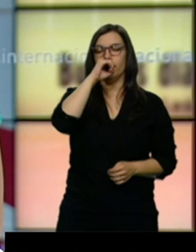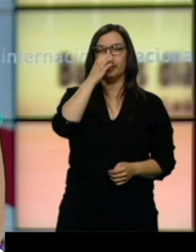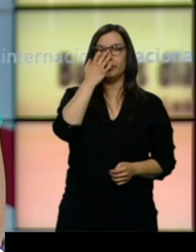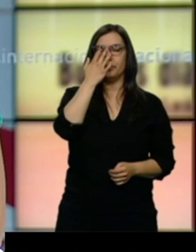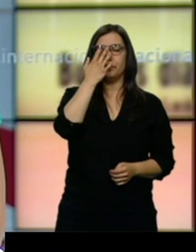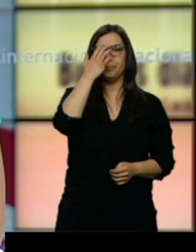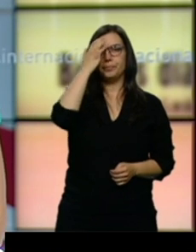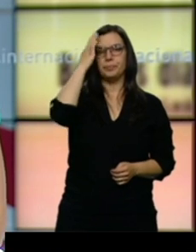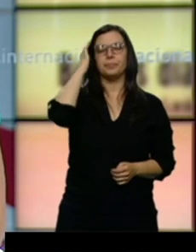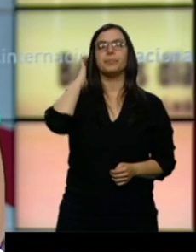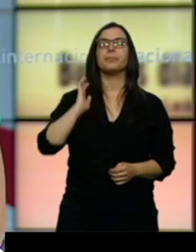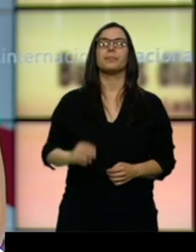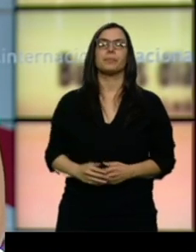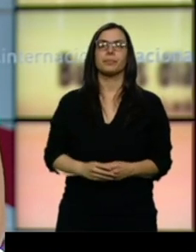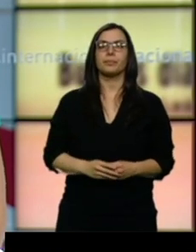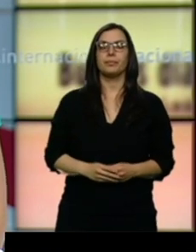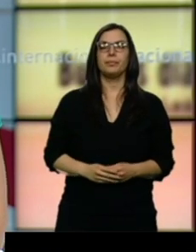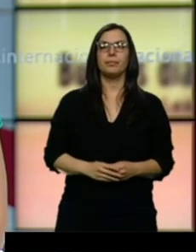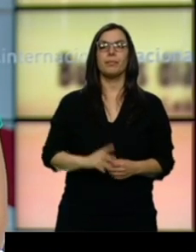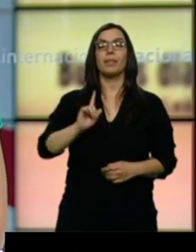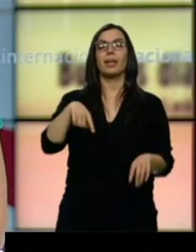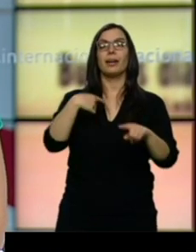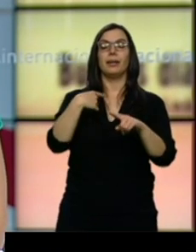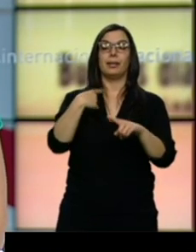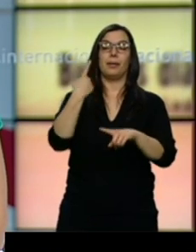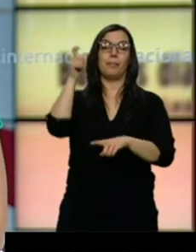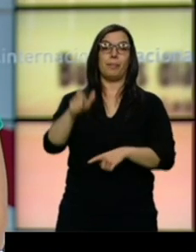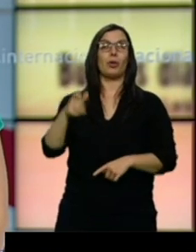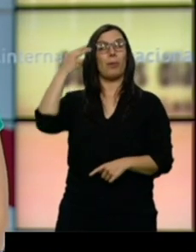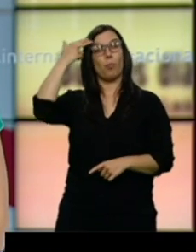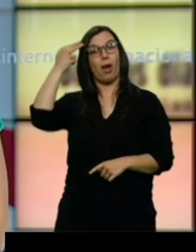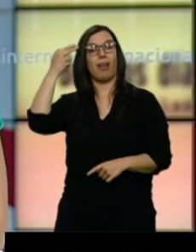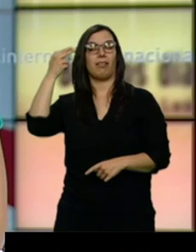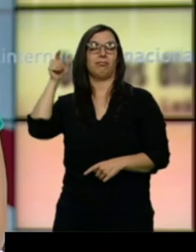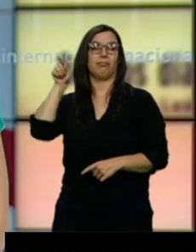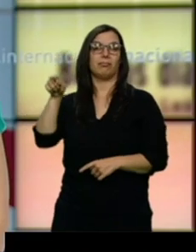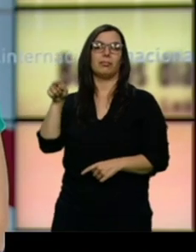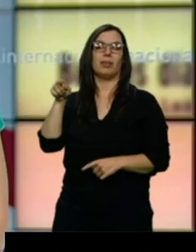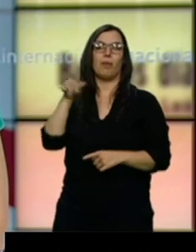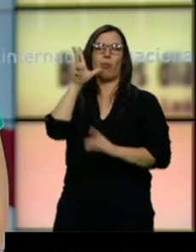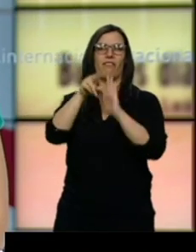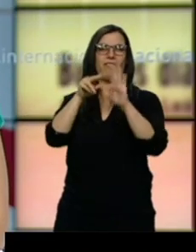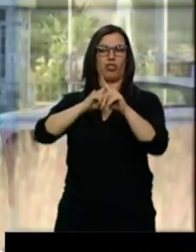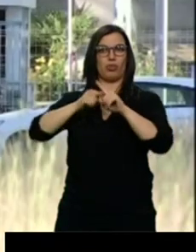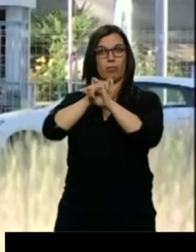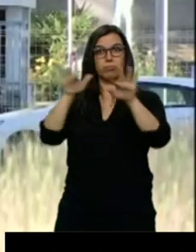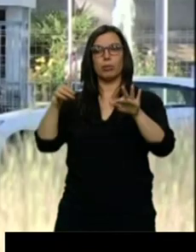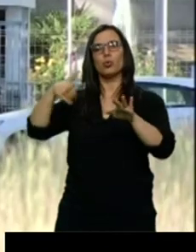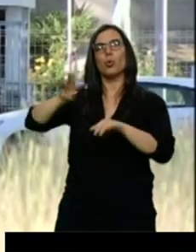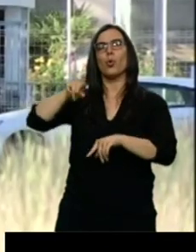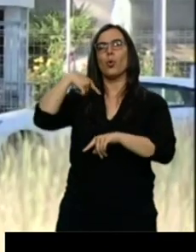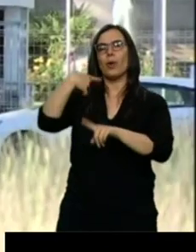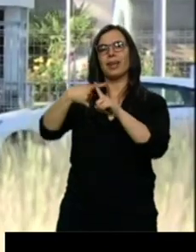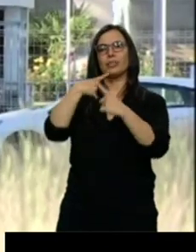Se ha entregado el exnovio de la trabajadora de Ibeco que se suicidó tras una difusión de un vídeo sexual. El principal